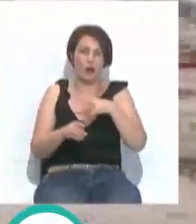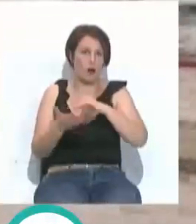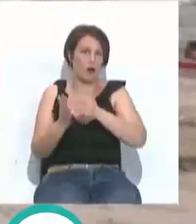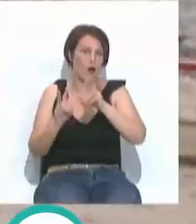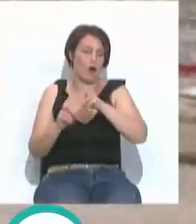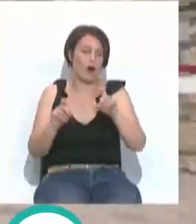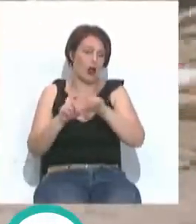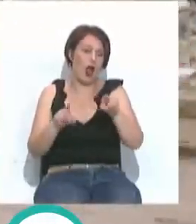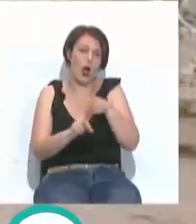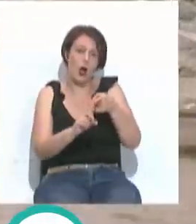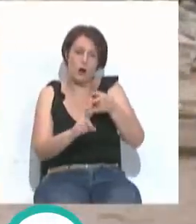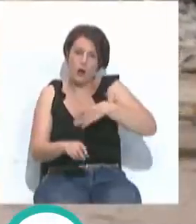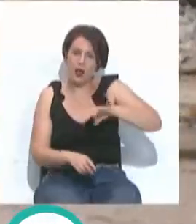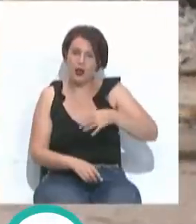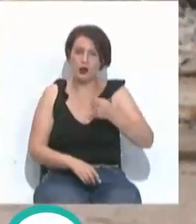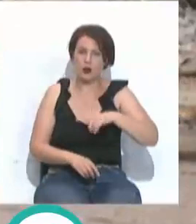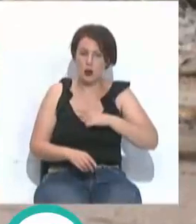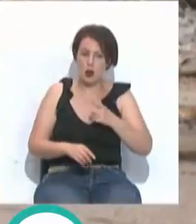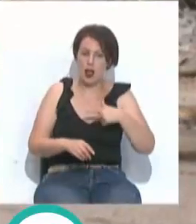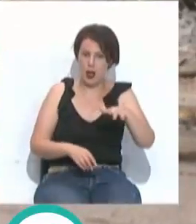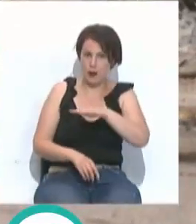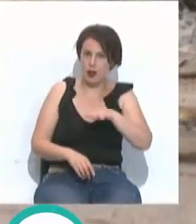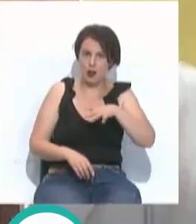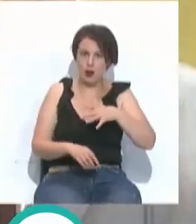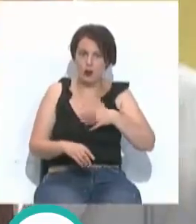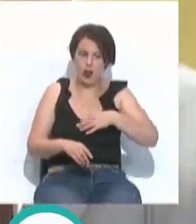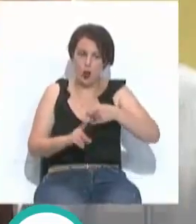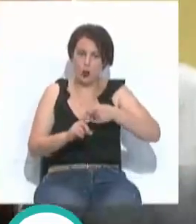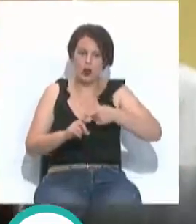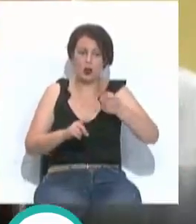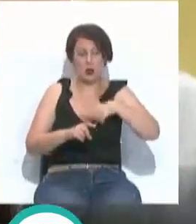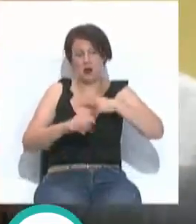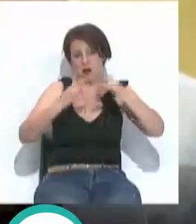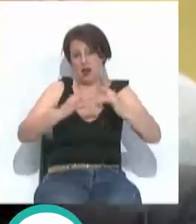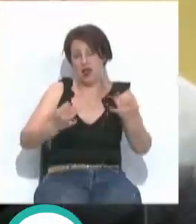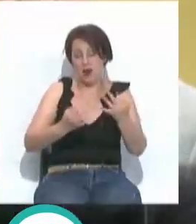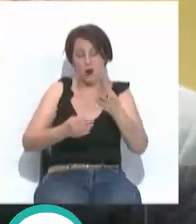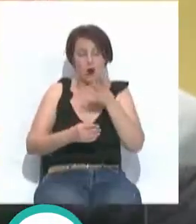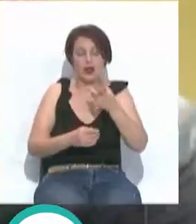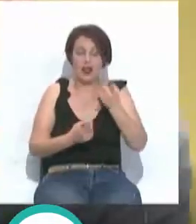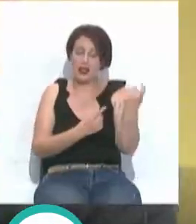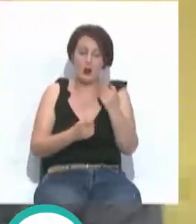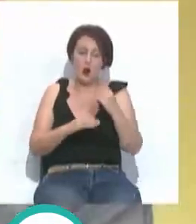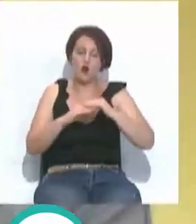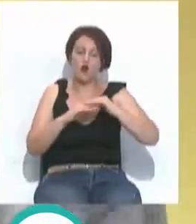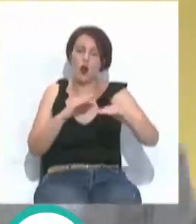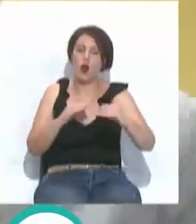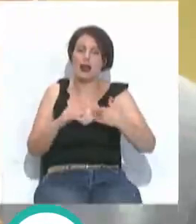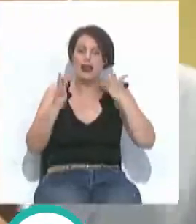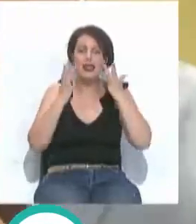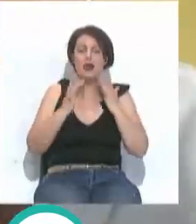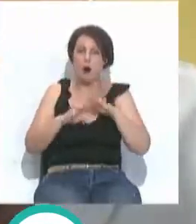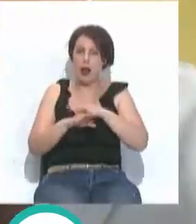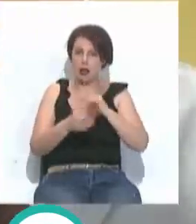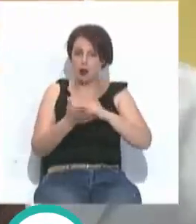proyectos empresariales. Estamos haciendo permeables espacios, de ahí los derribos, porque entendemos que tenemos que disponer de suelo en blanco, si me permiten la expresión, para poder